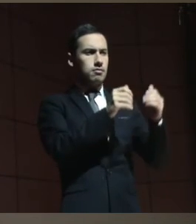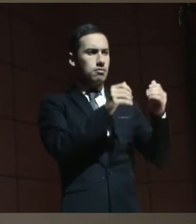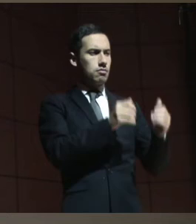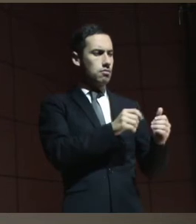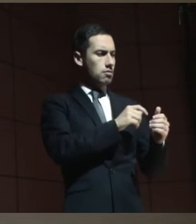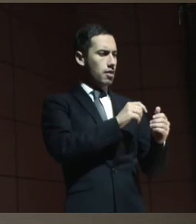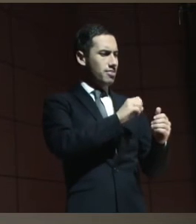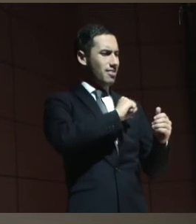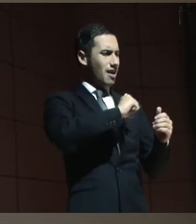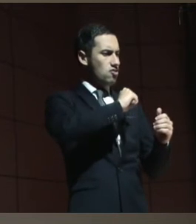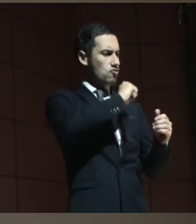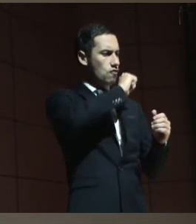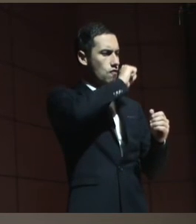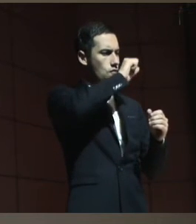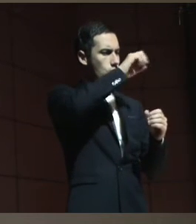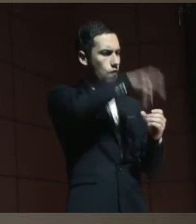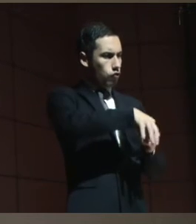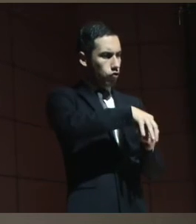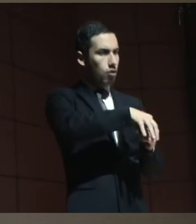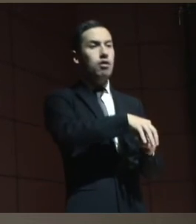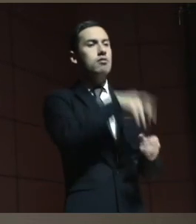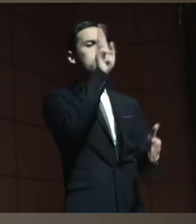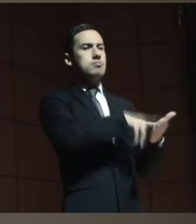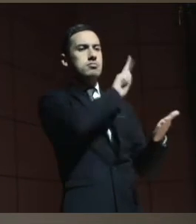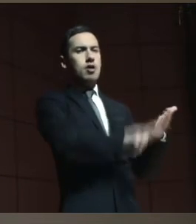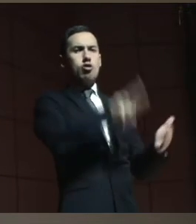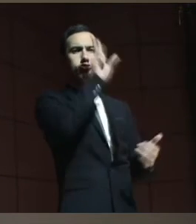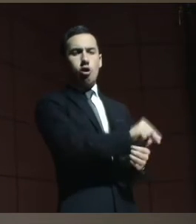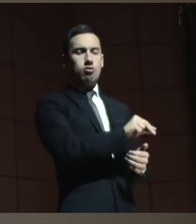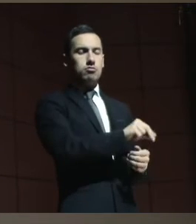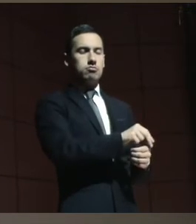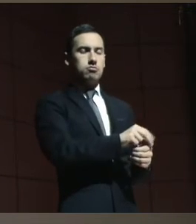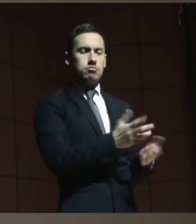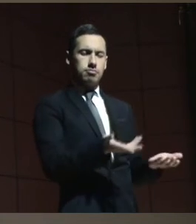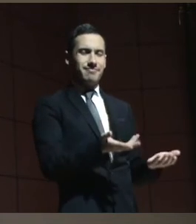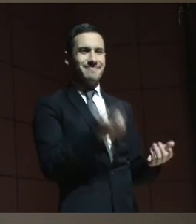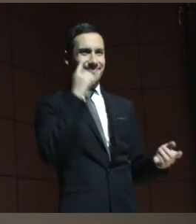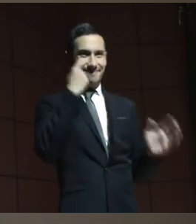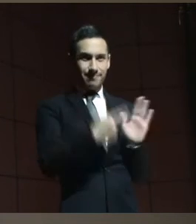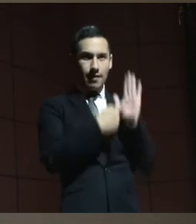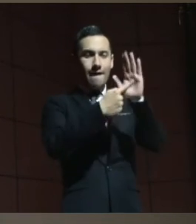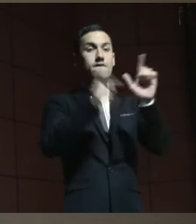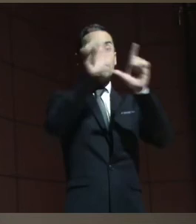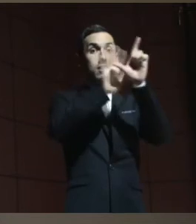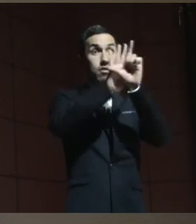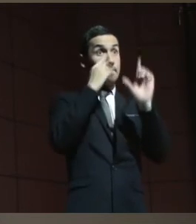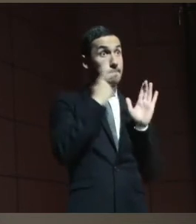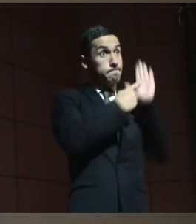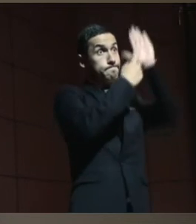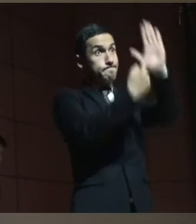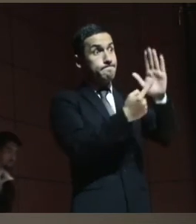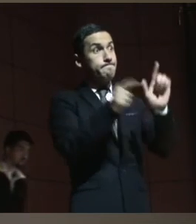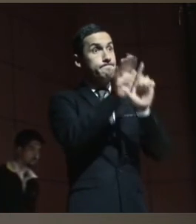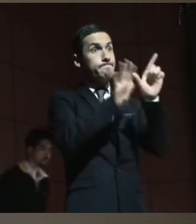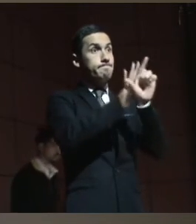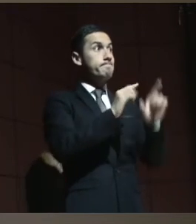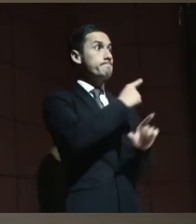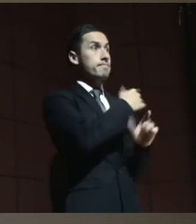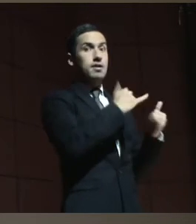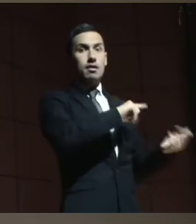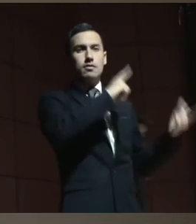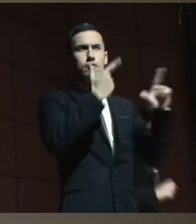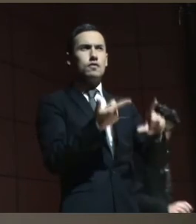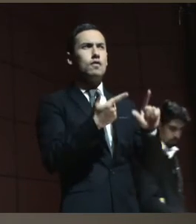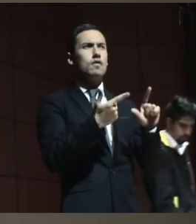fundamental como es el ejercicio de derecho a voto. No sé si tenemos el video, lo podemos poner ahora. Estaba ya